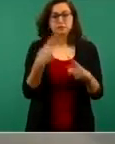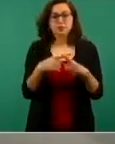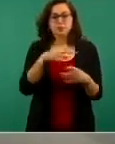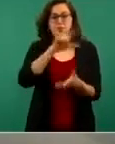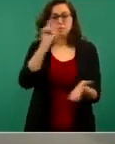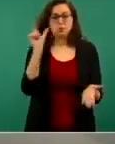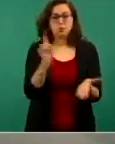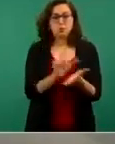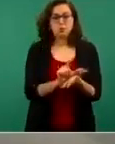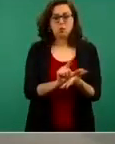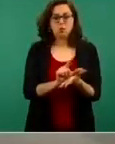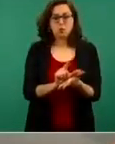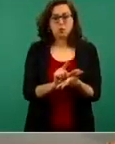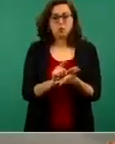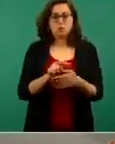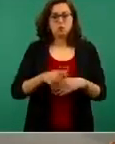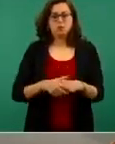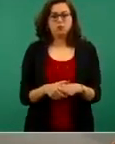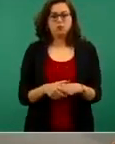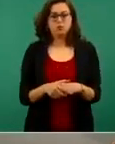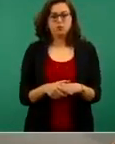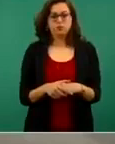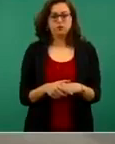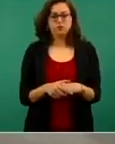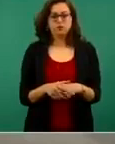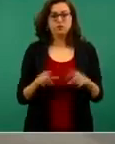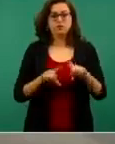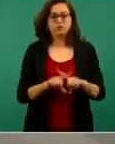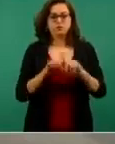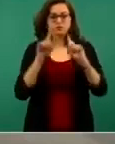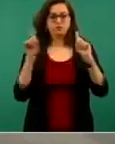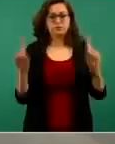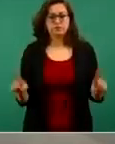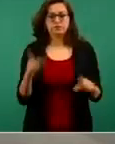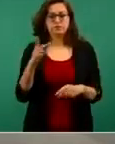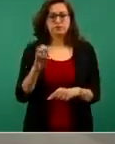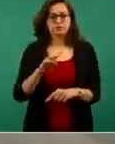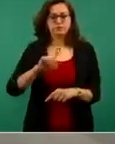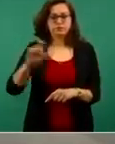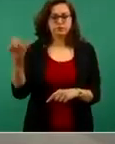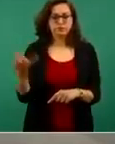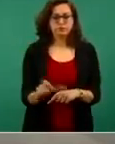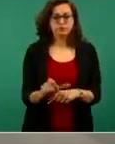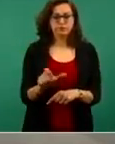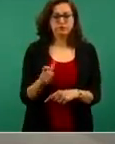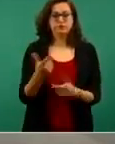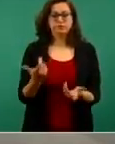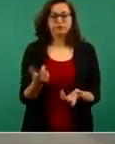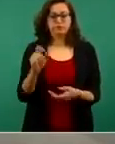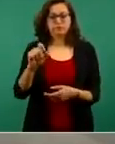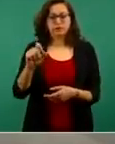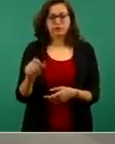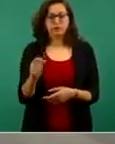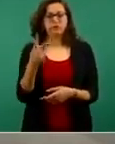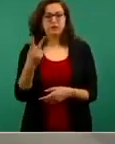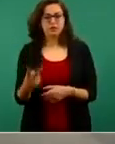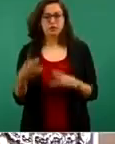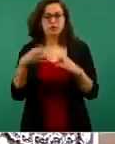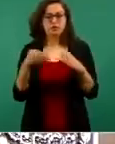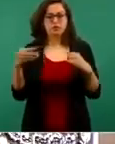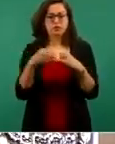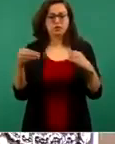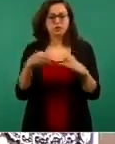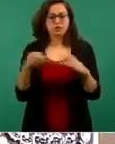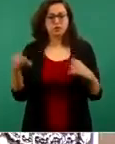centavos, mientras que franquicia Pemex, con un margen de 22 centavos en Unión de Isidoro